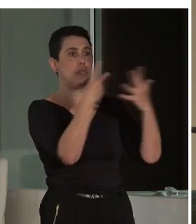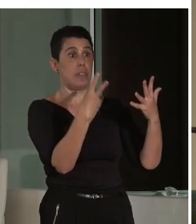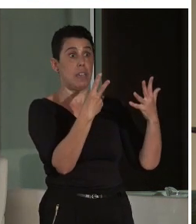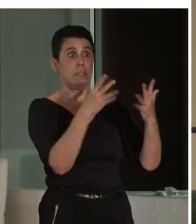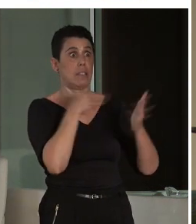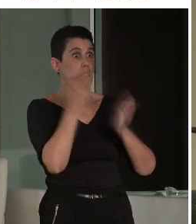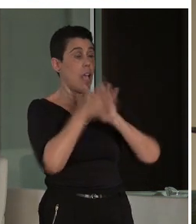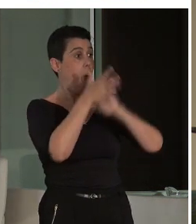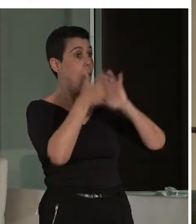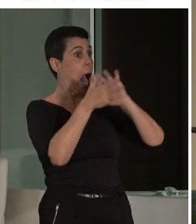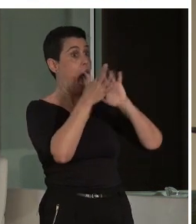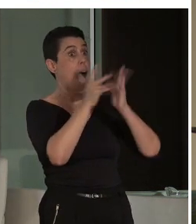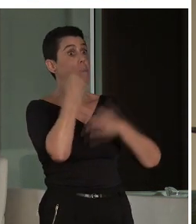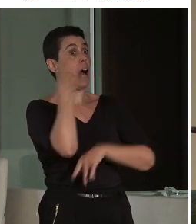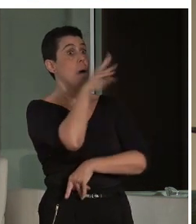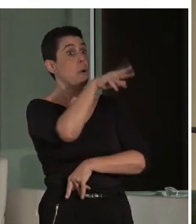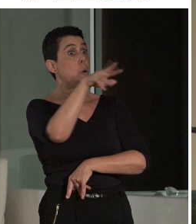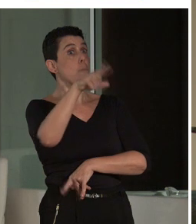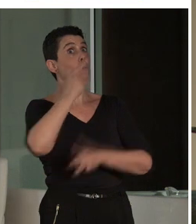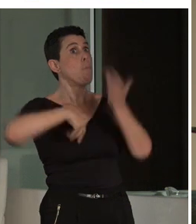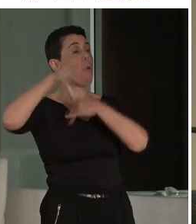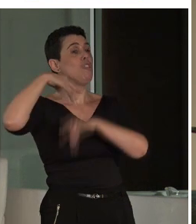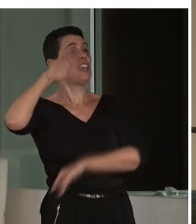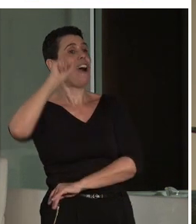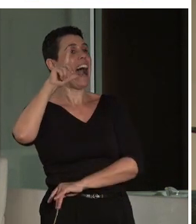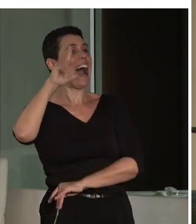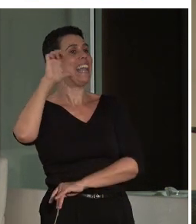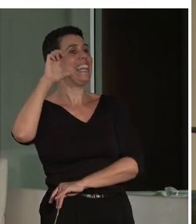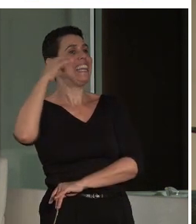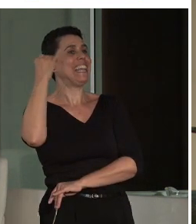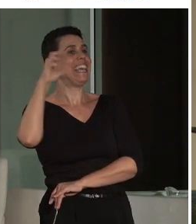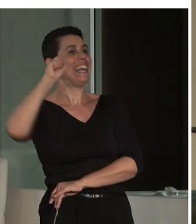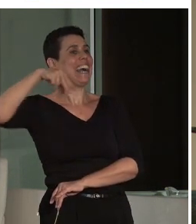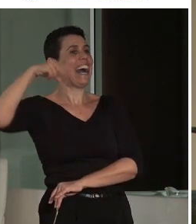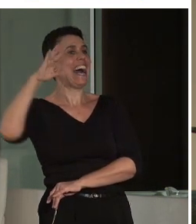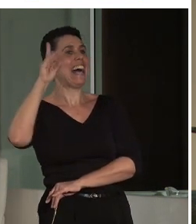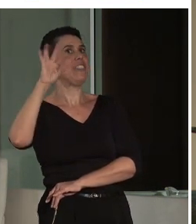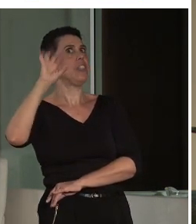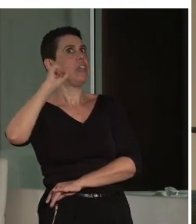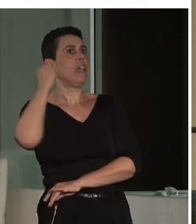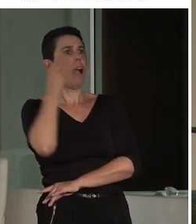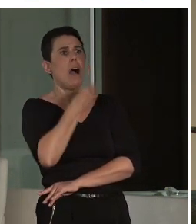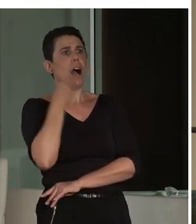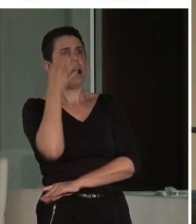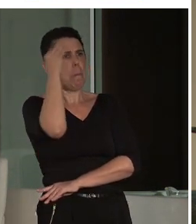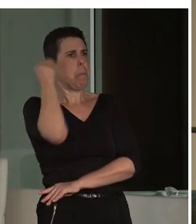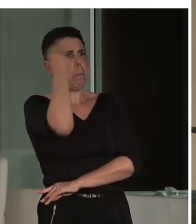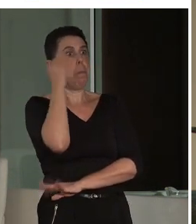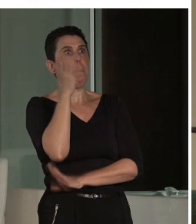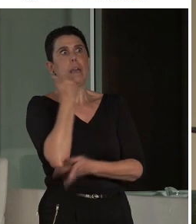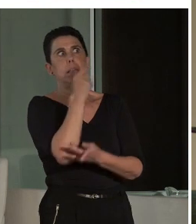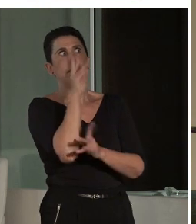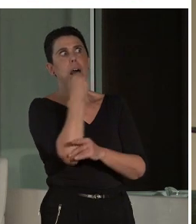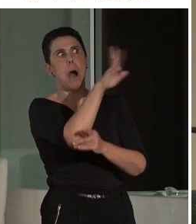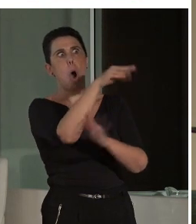pensando en los museos de Alejandría, ¿no? Y pensando que eran sitios maravillosos, que eran guíos por las musas, el